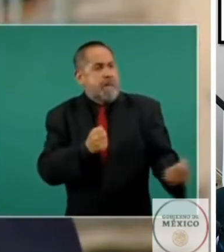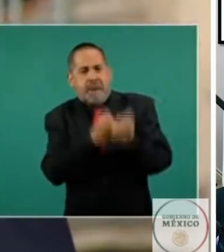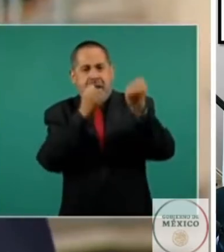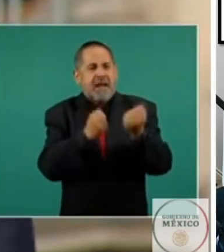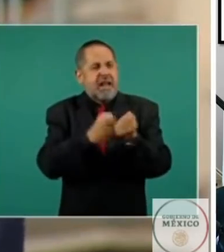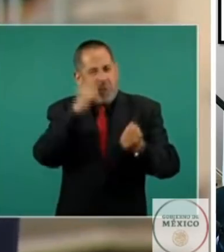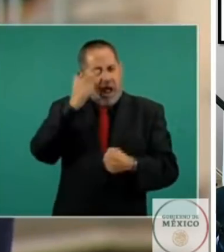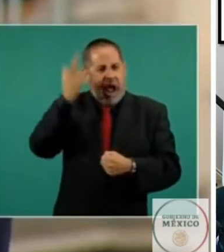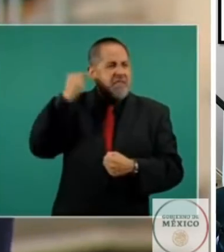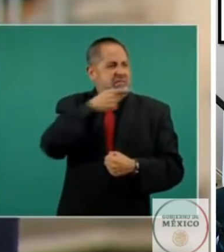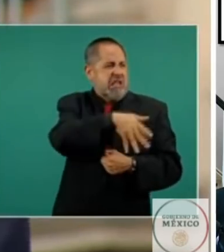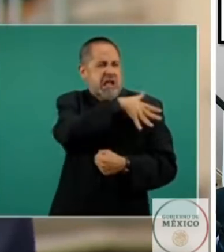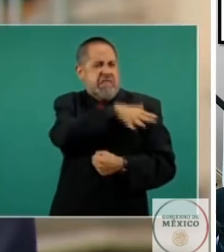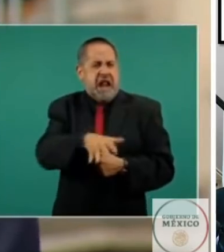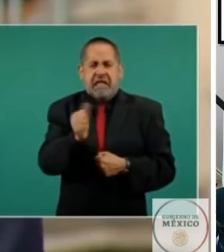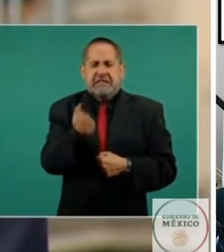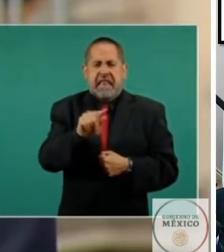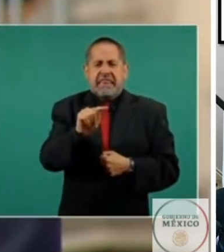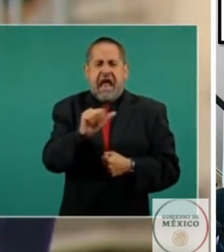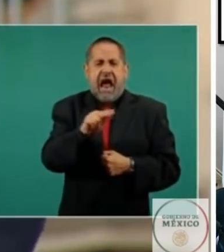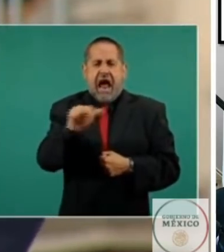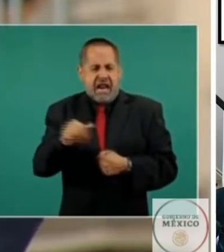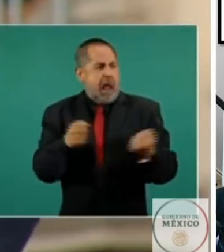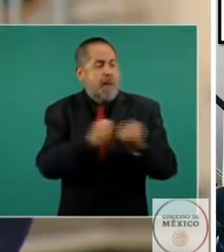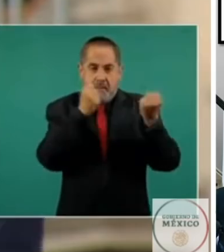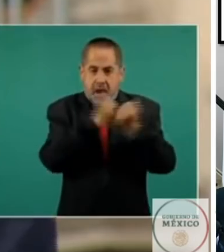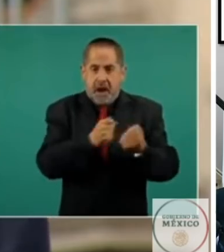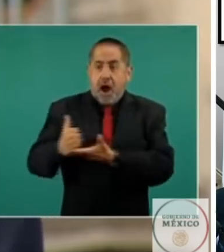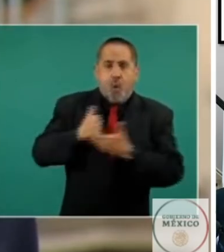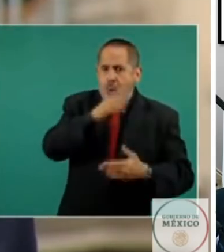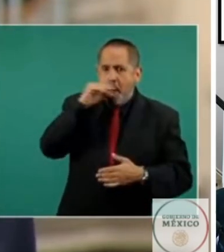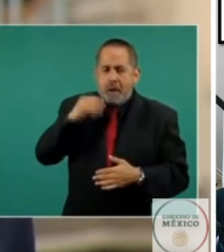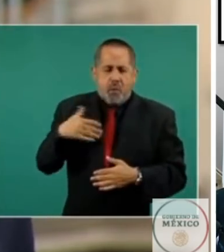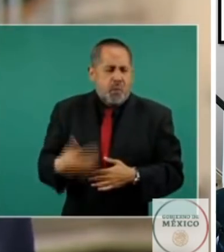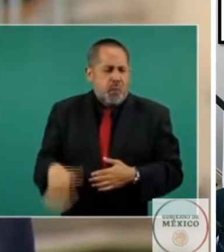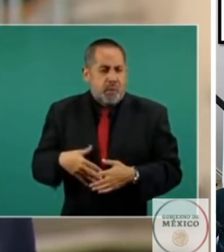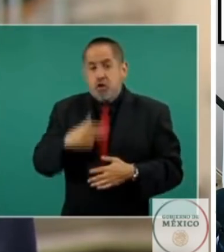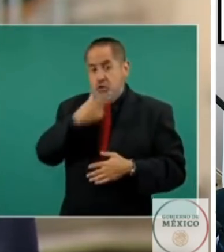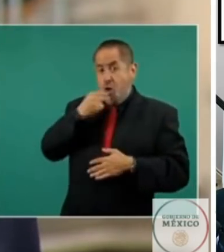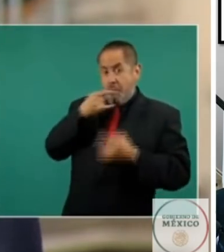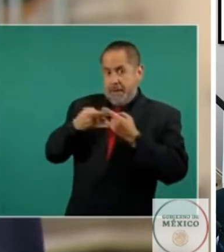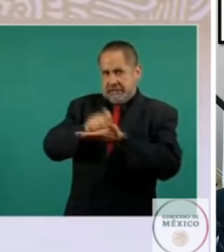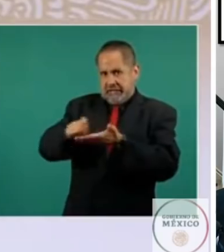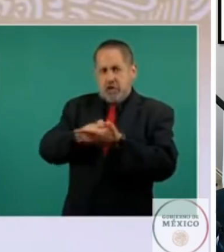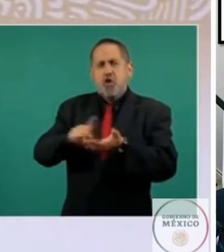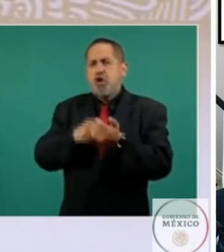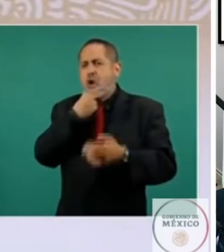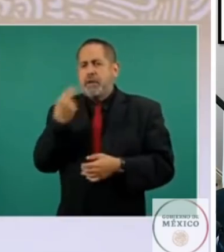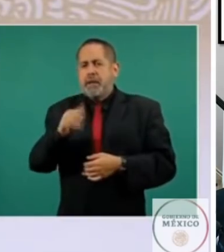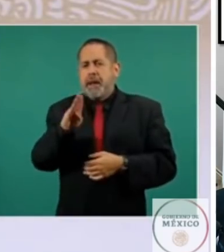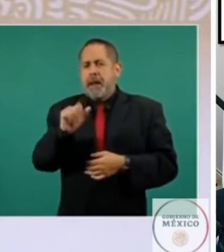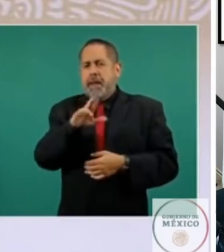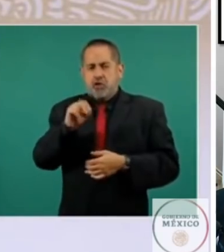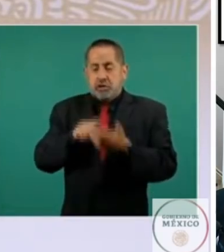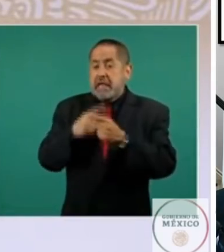del general Santa Ana. Como ha confirmado el prestigioso investigador René González Barrios, varios de aquellos